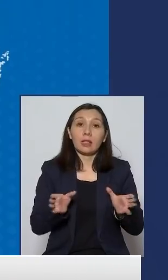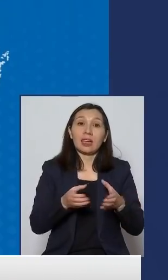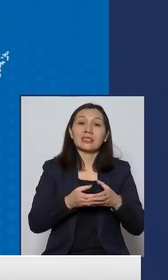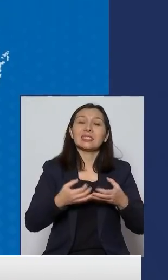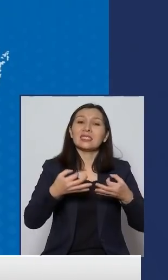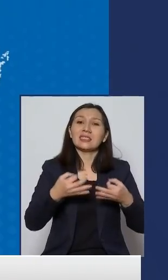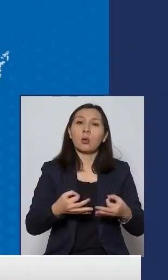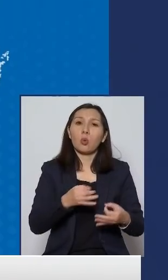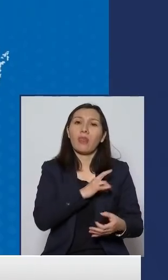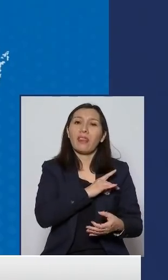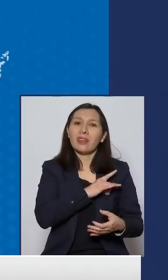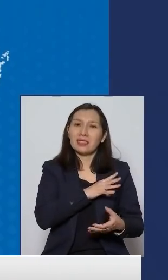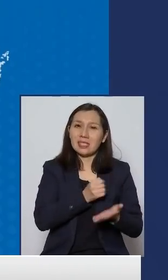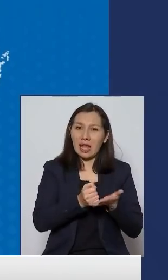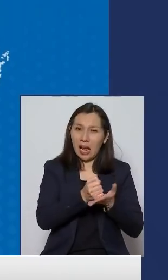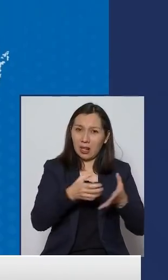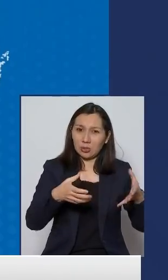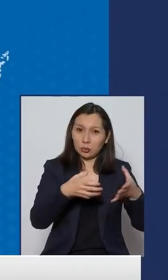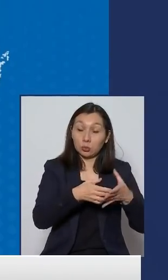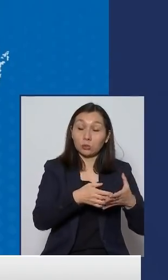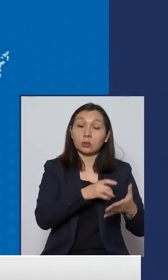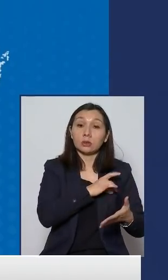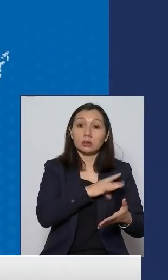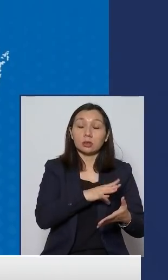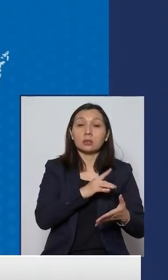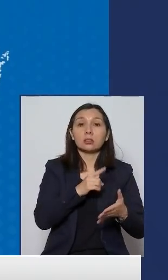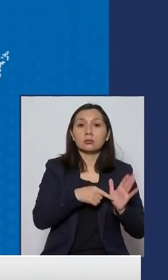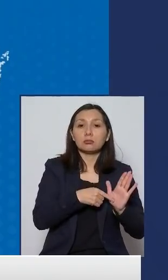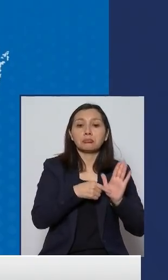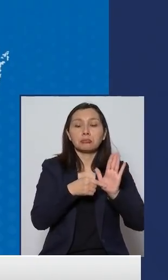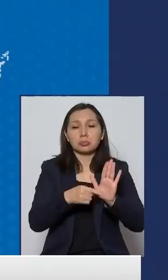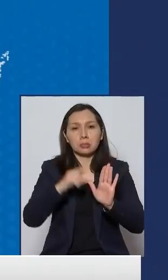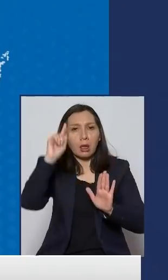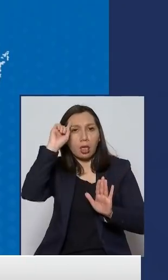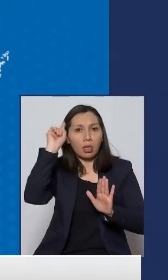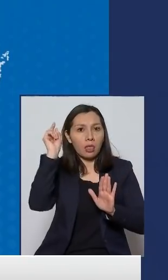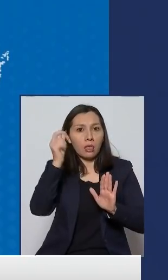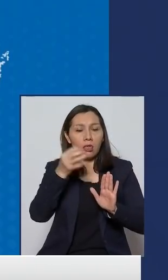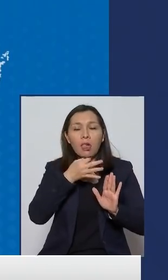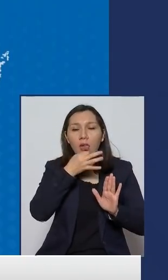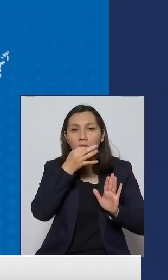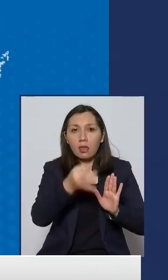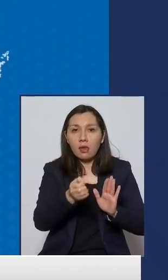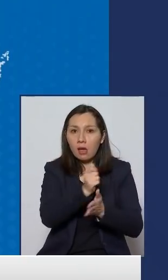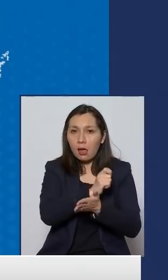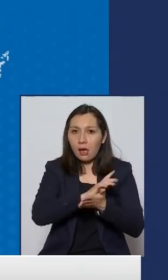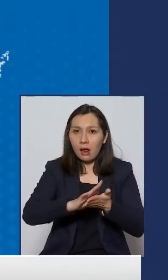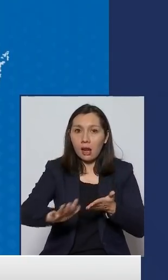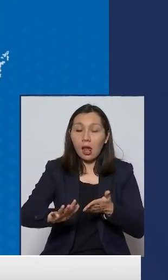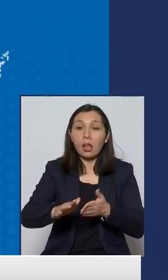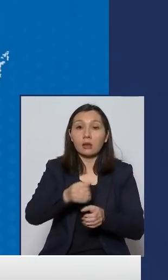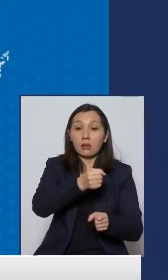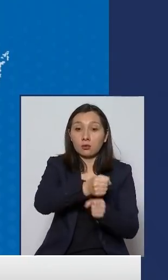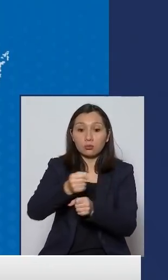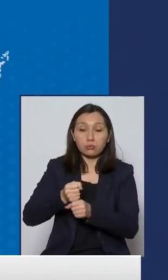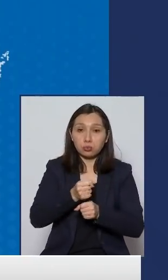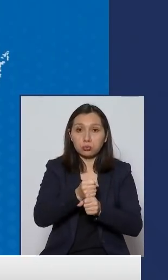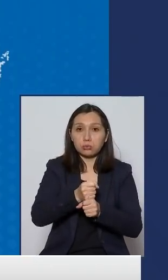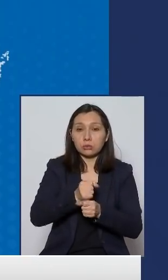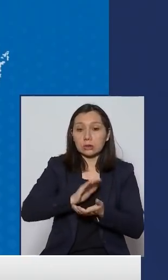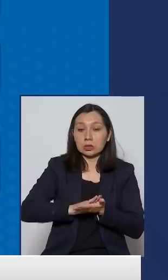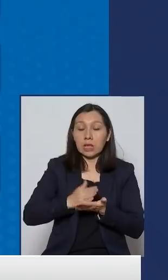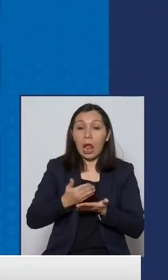Aseguradores de Chile ha levantado una iniciativa gratuita para los trabajadores de